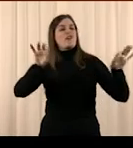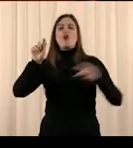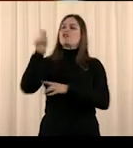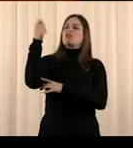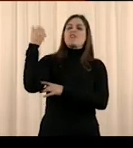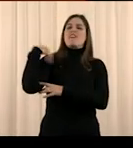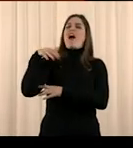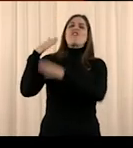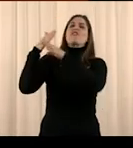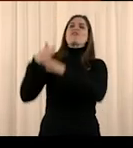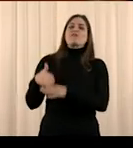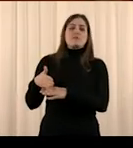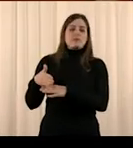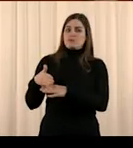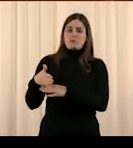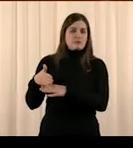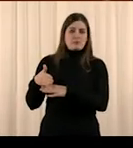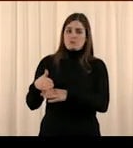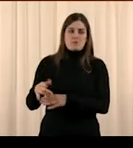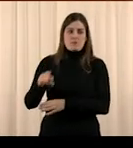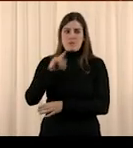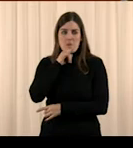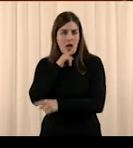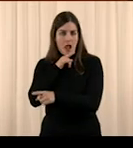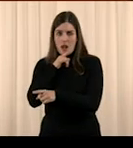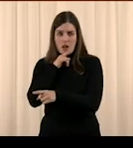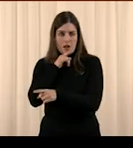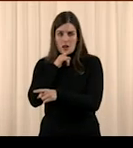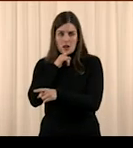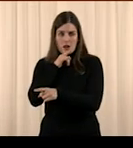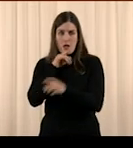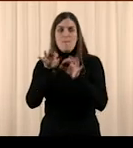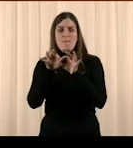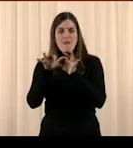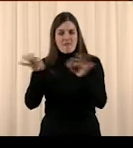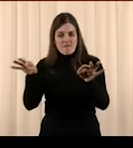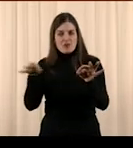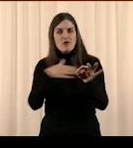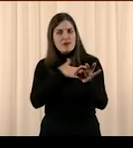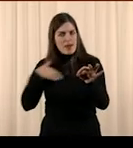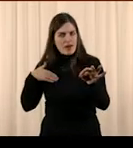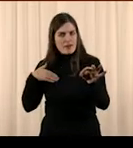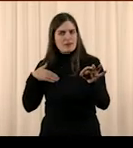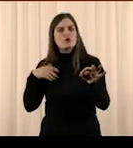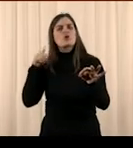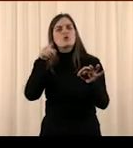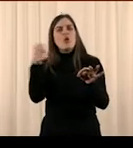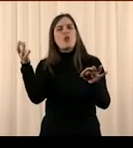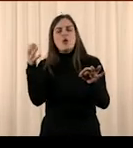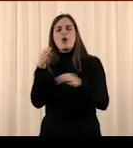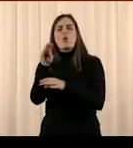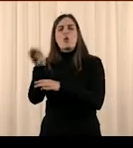permanece sin más, se equivocan. La perfección, la perfección, hay que atenderla a diario,